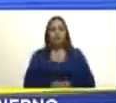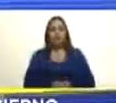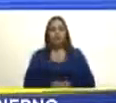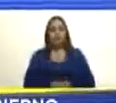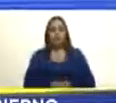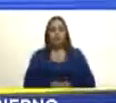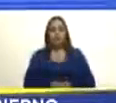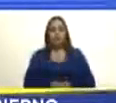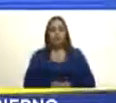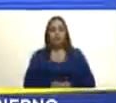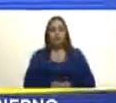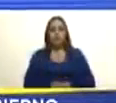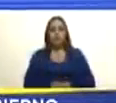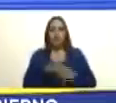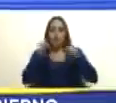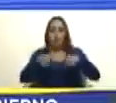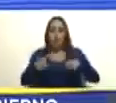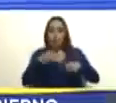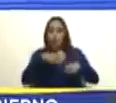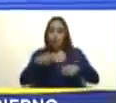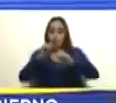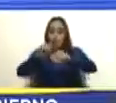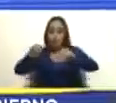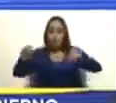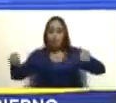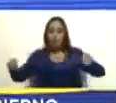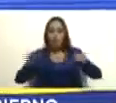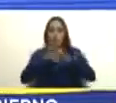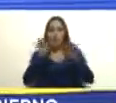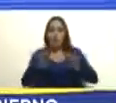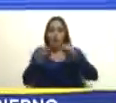y hoy nos hemos convocado de manera conjunta